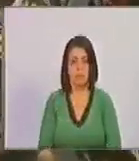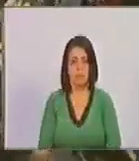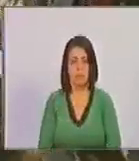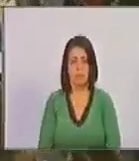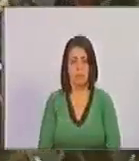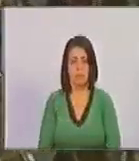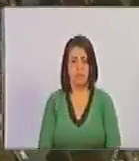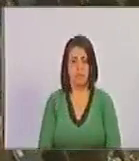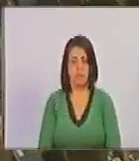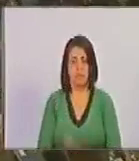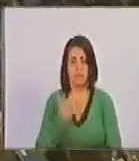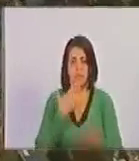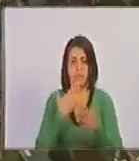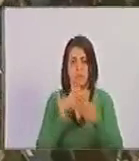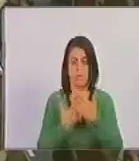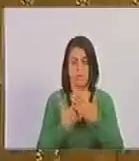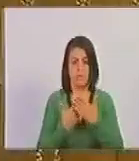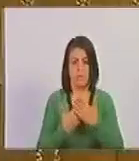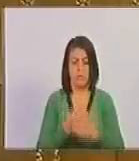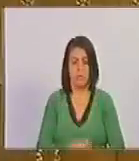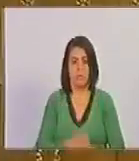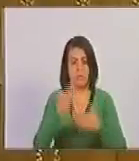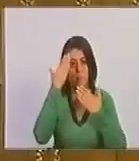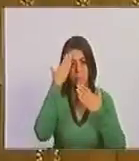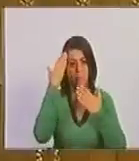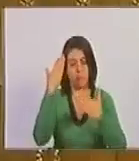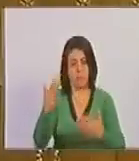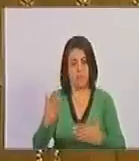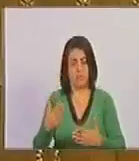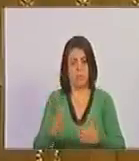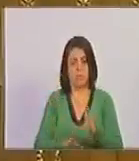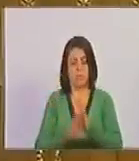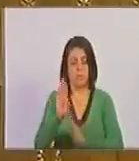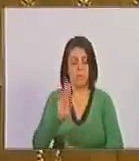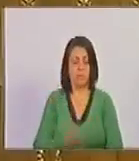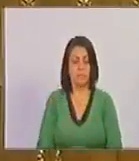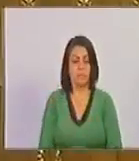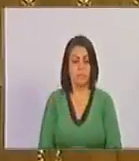Bueno, muchas gracias, saludos y palacios.